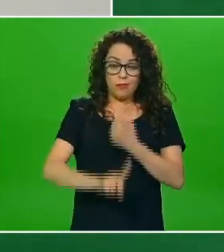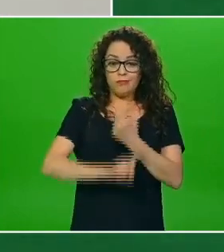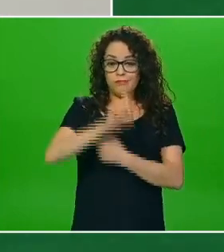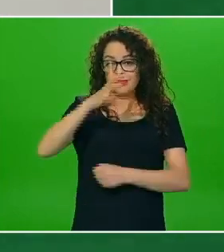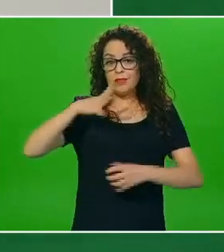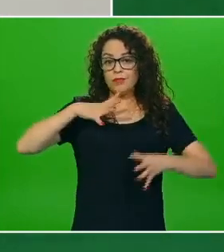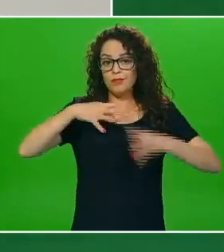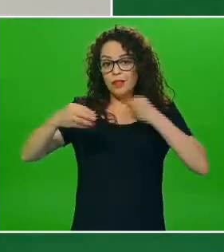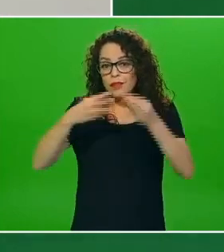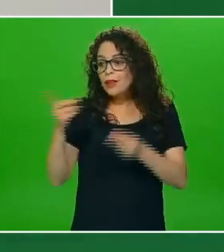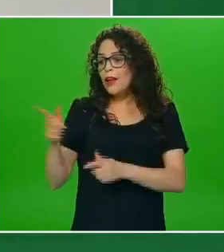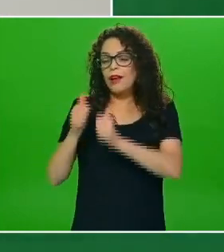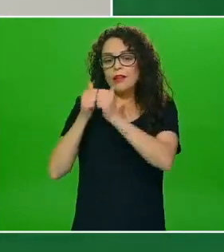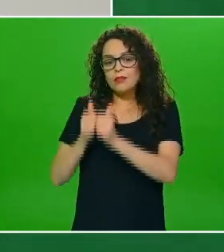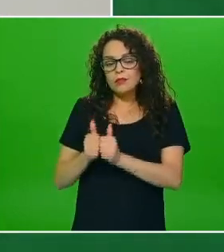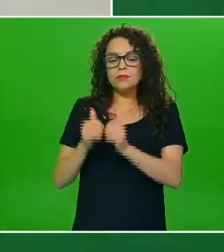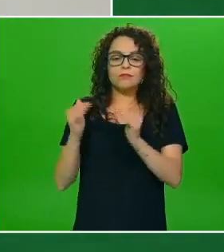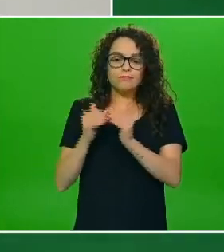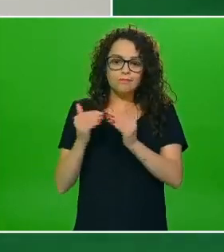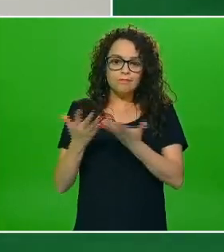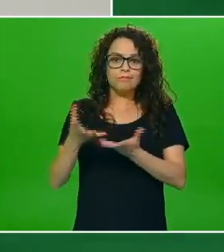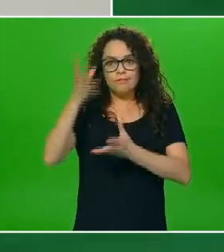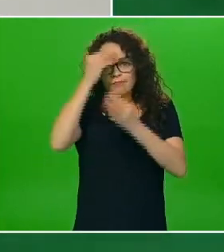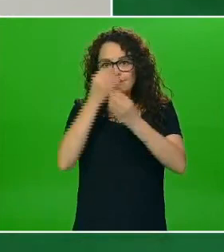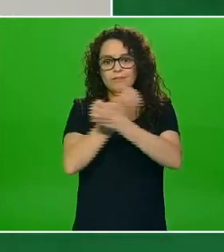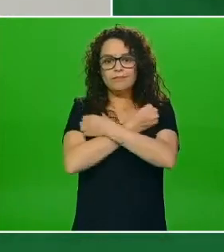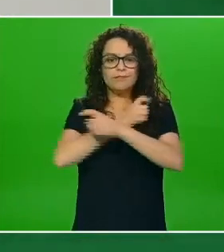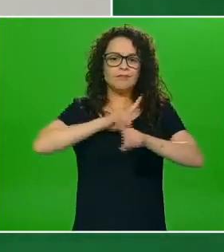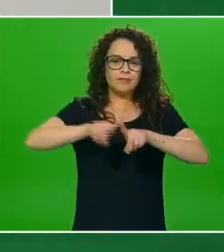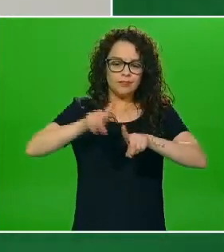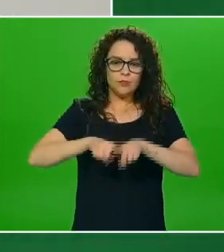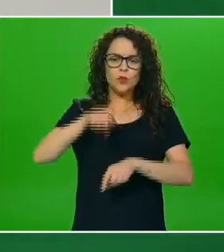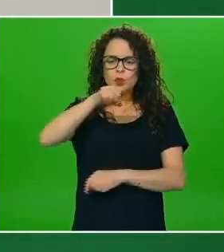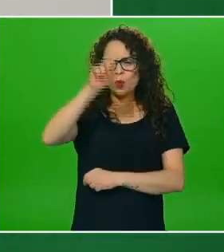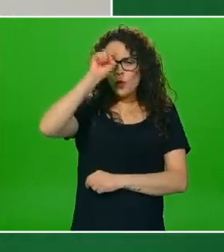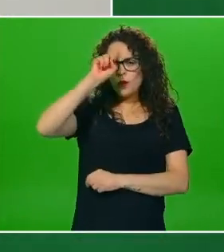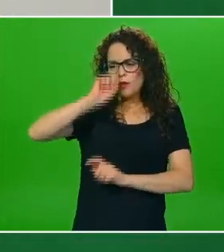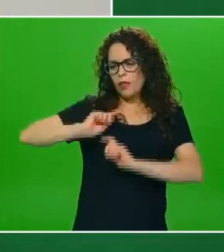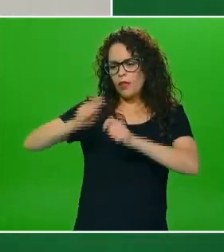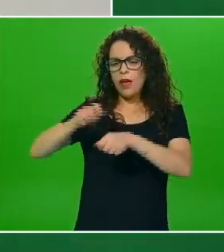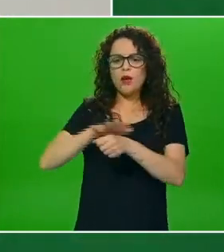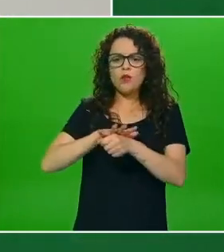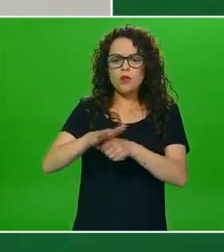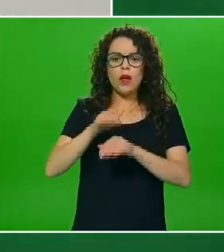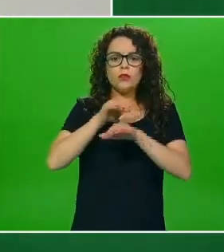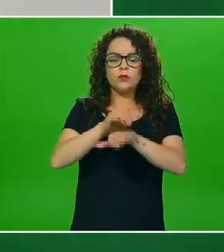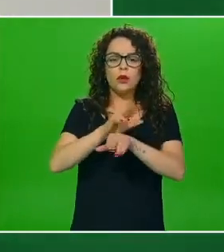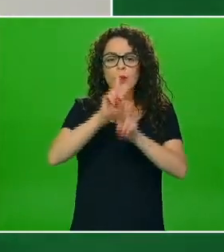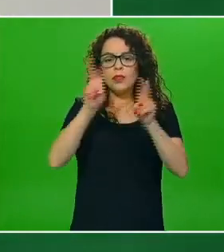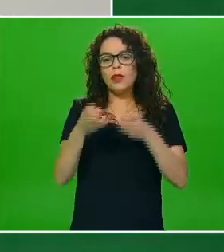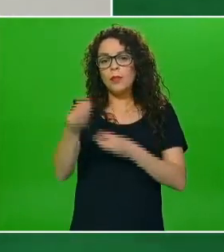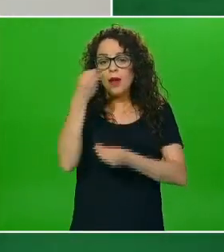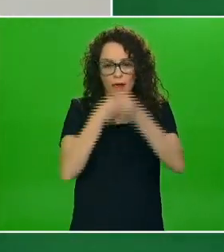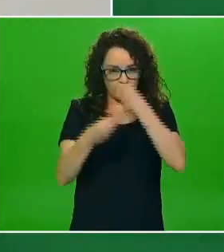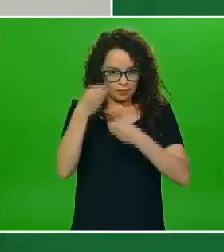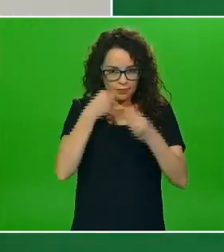realizando sus actividades escolares ¿qué recomendaciones se pudiera tener en el campo de la alimentación?